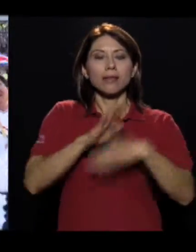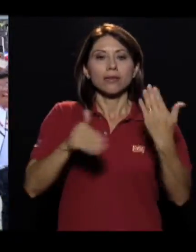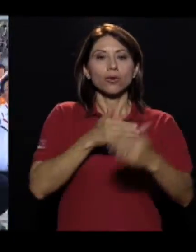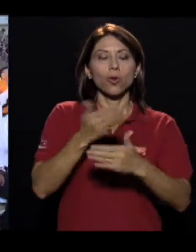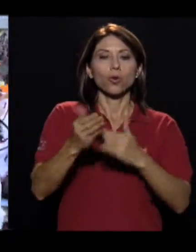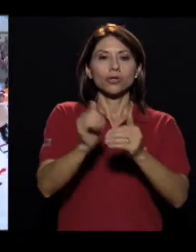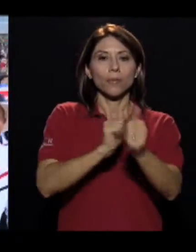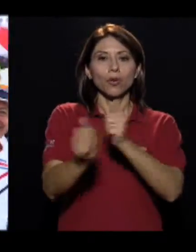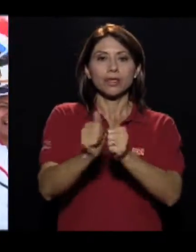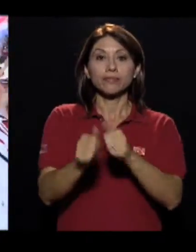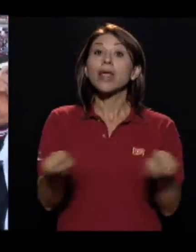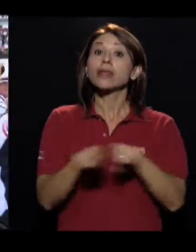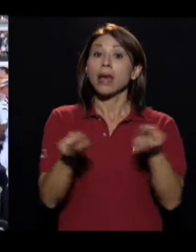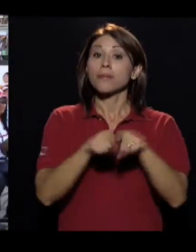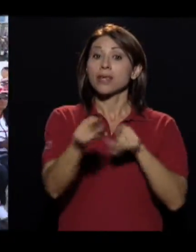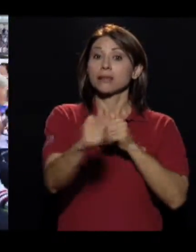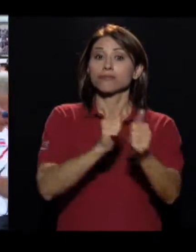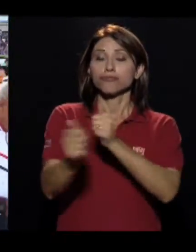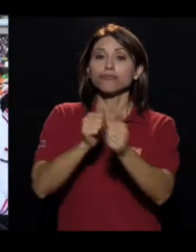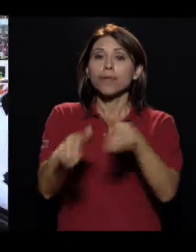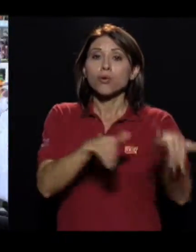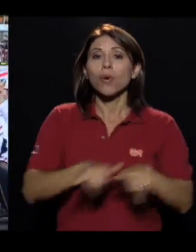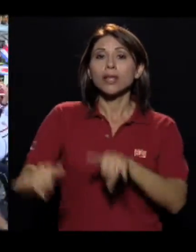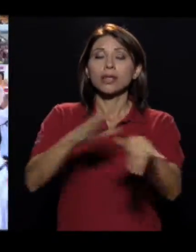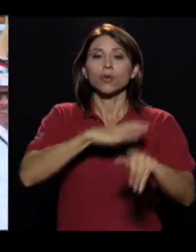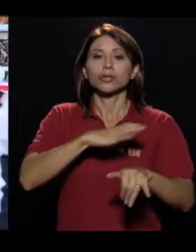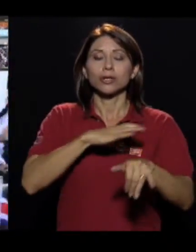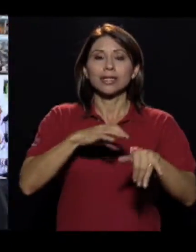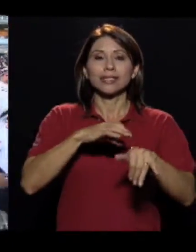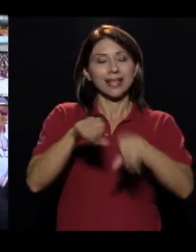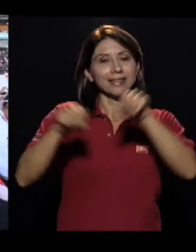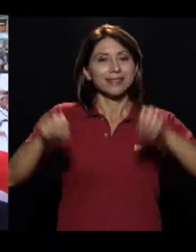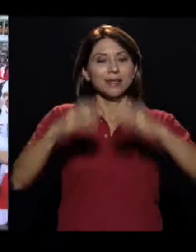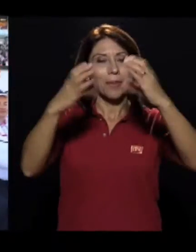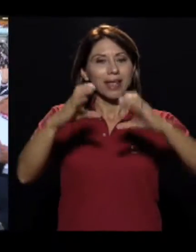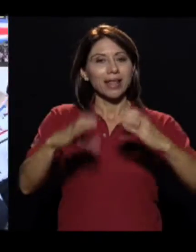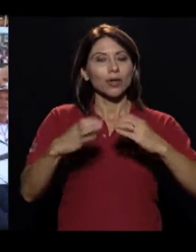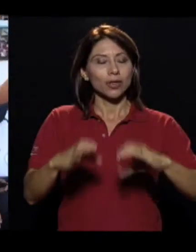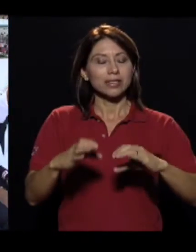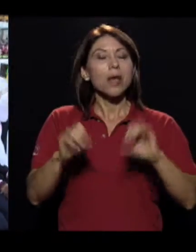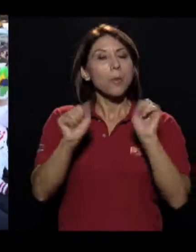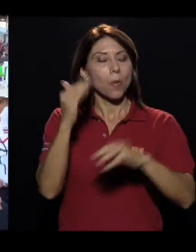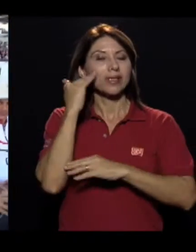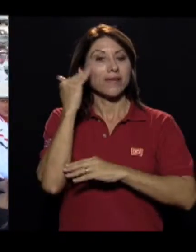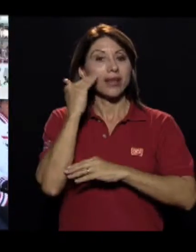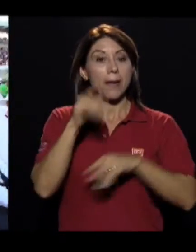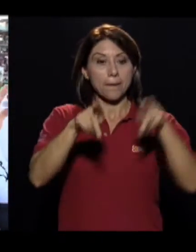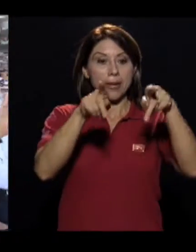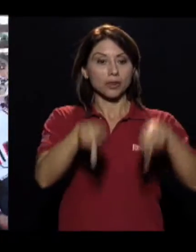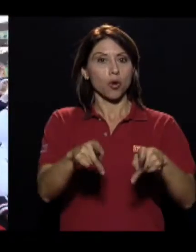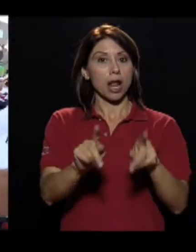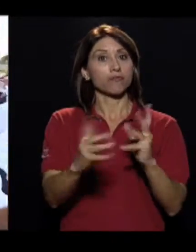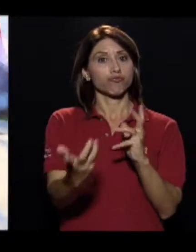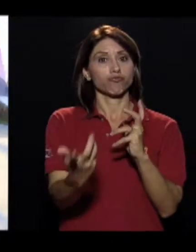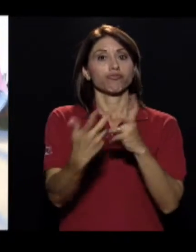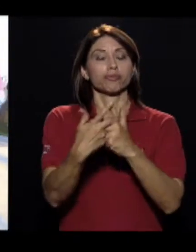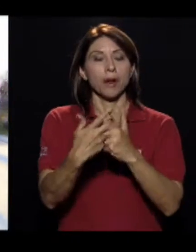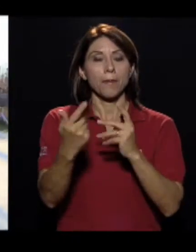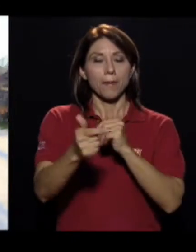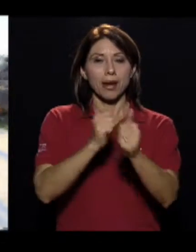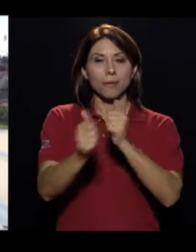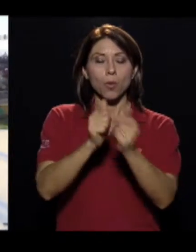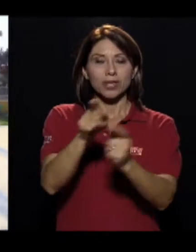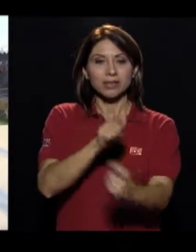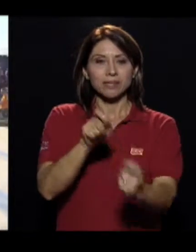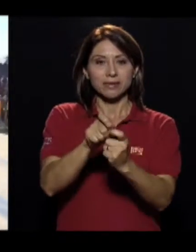Además de procurar la igualdad de condiciones en la competición, el sistema de categorías permite determinar si la persona es apta para cada deporte en